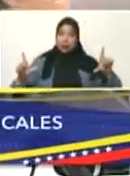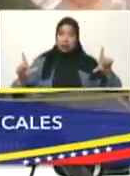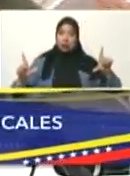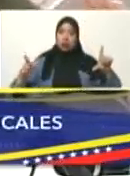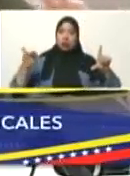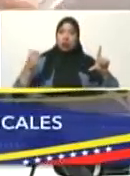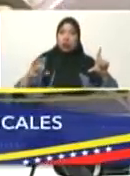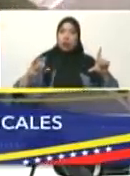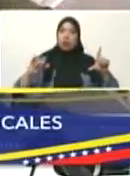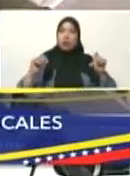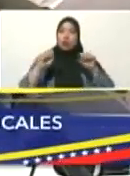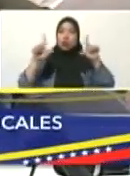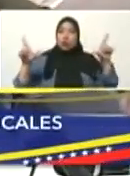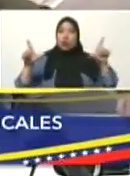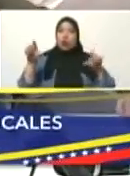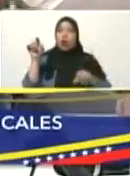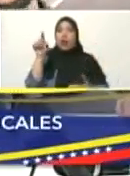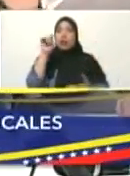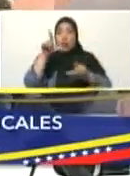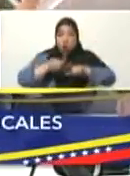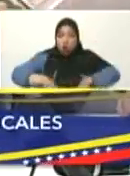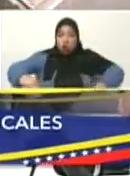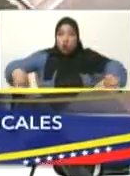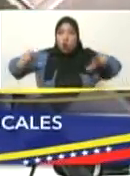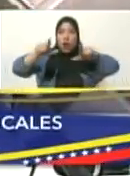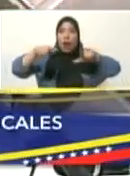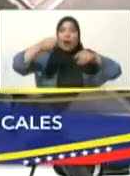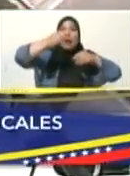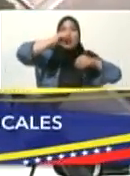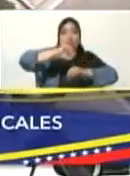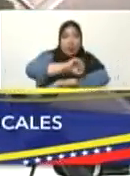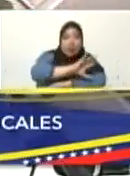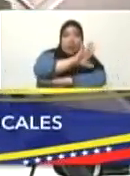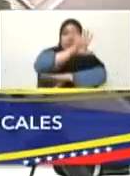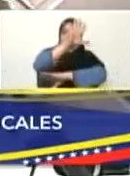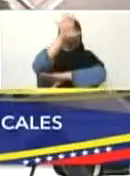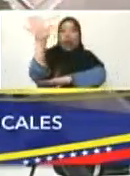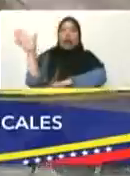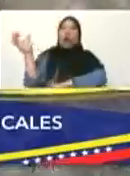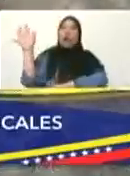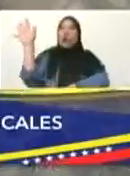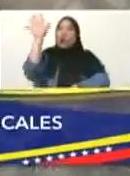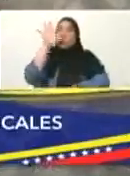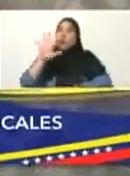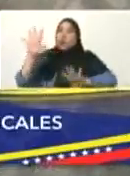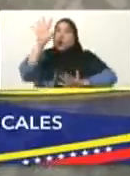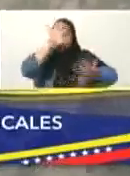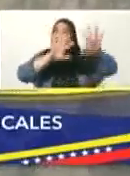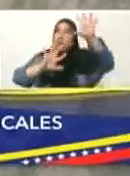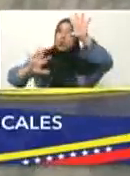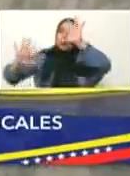hay una gran zona de nubosidad, que está cubriendo todo el territorio nacional.